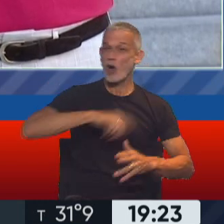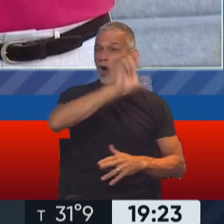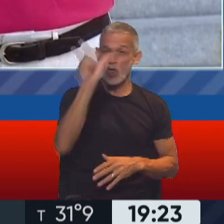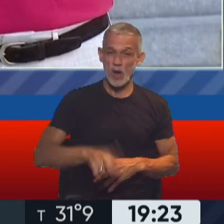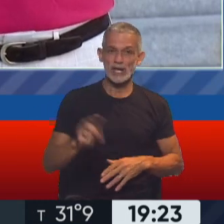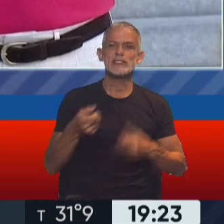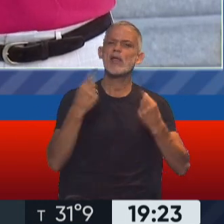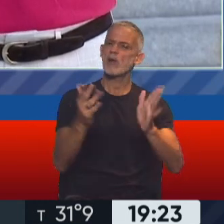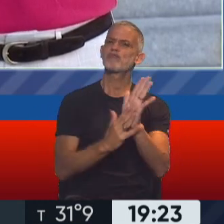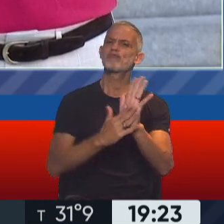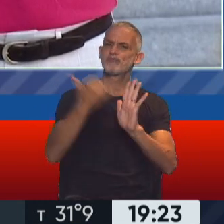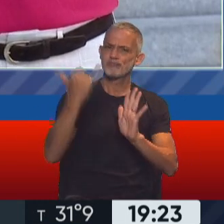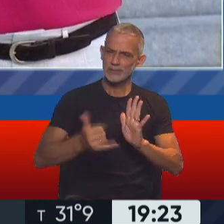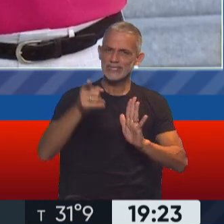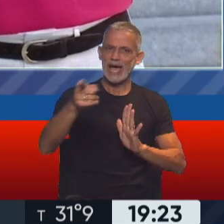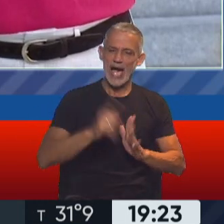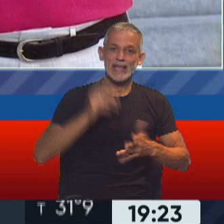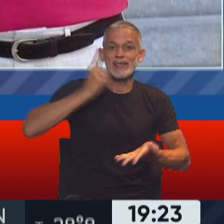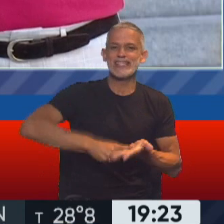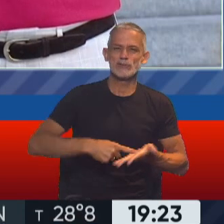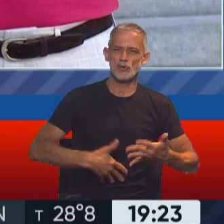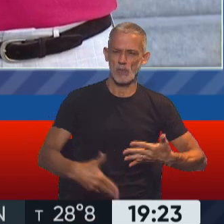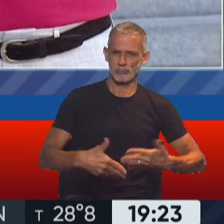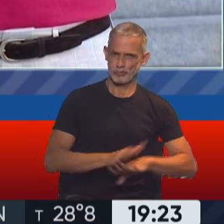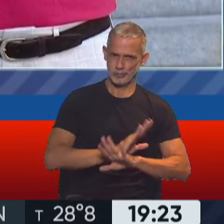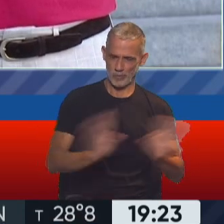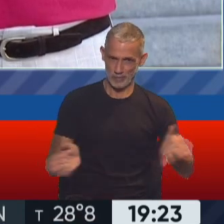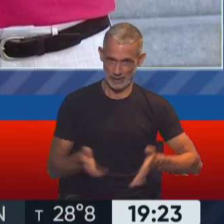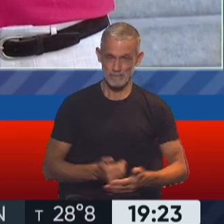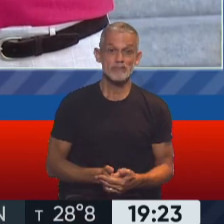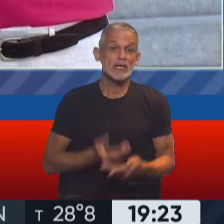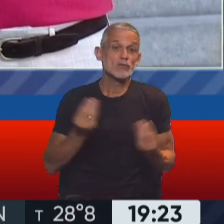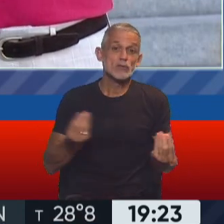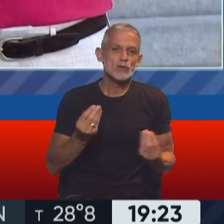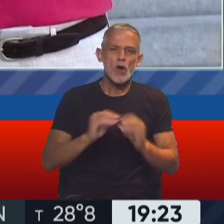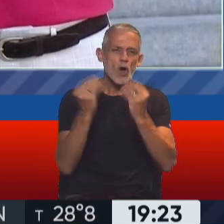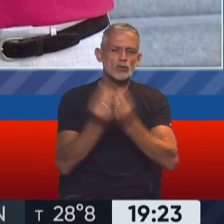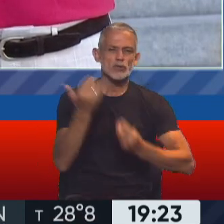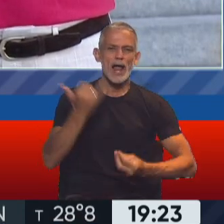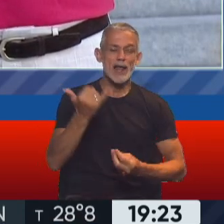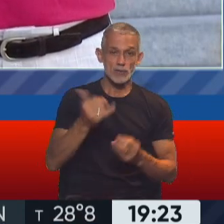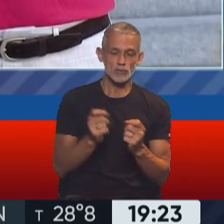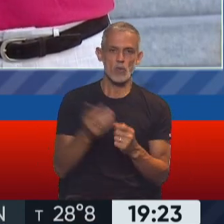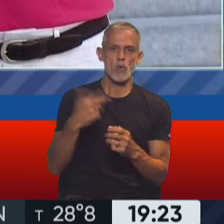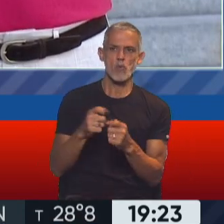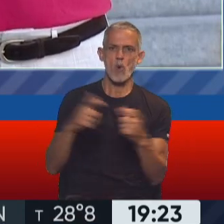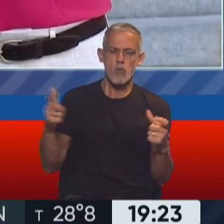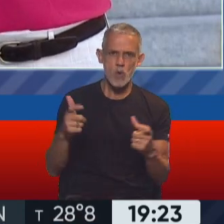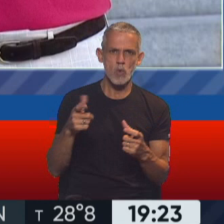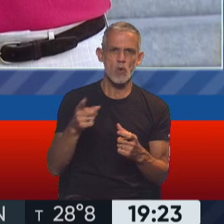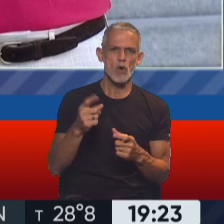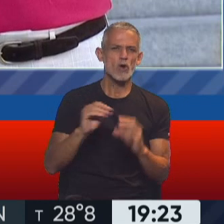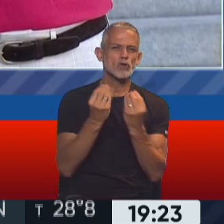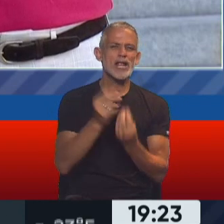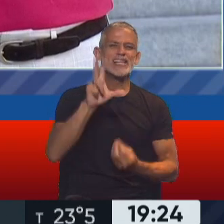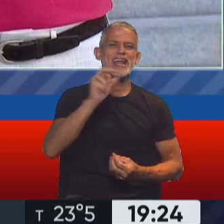garantizan la práctica de la interrupción voluntaria del embarazo, lo que implica una ampliación de la oferta de